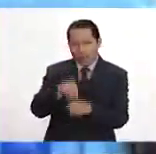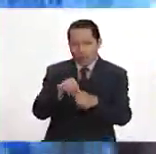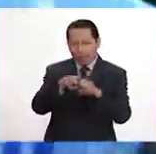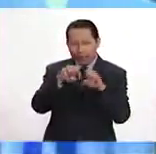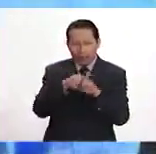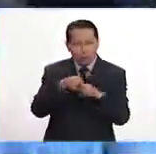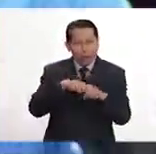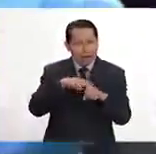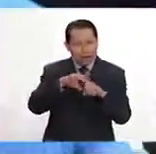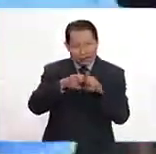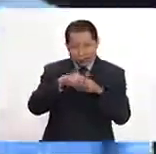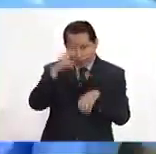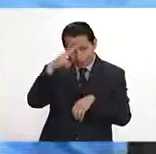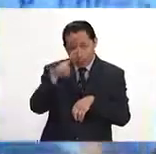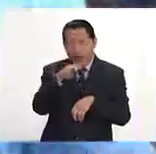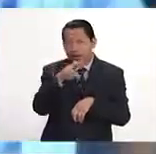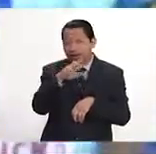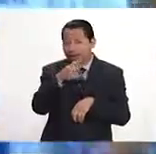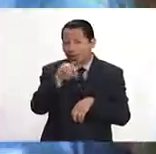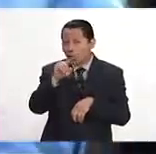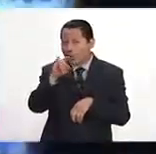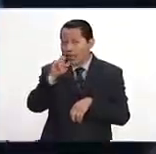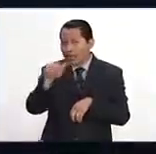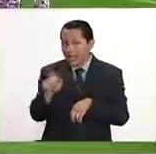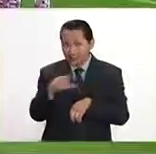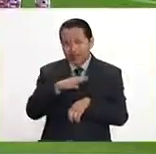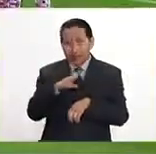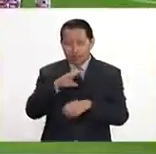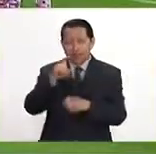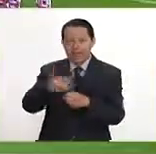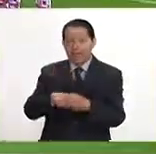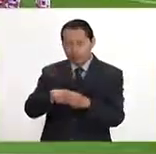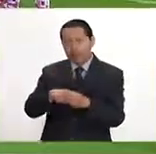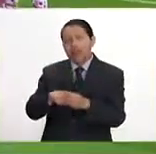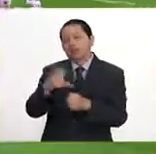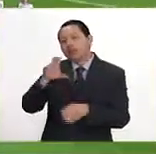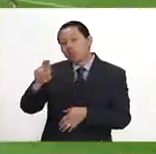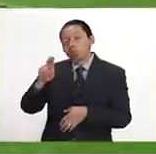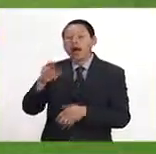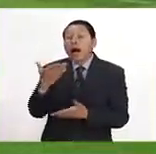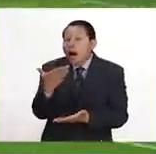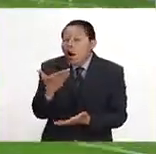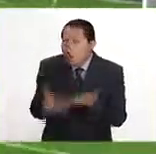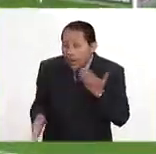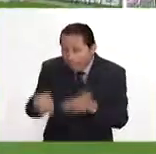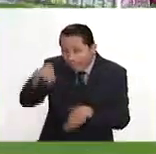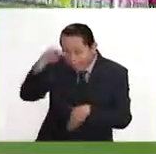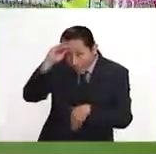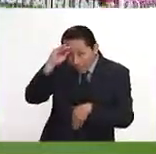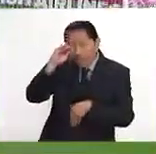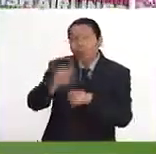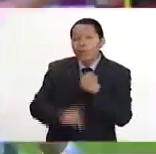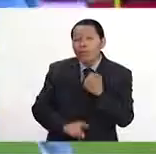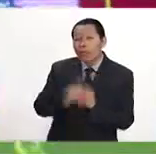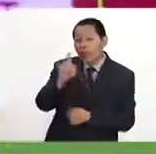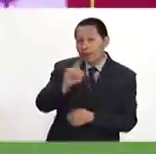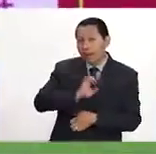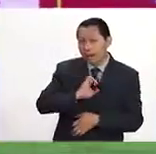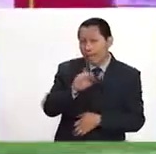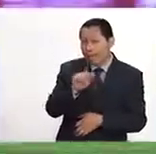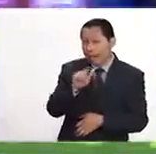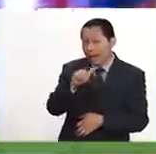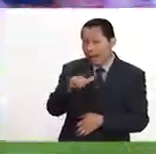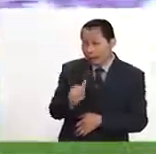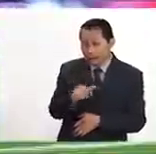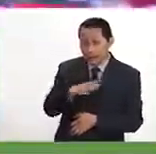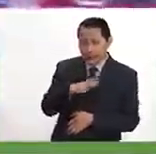equipos del fútbol mexicano es esta de Marcelo Díaz, que llega a los Pumas. Ahora, ¿será la solución para los problemas de Palencia, que no termina de